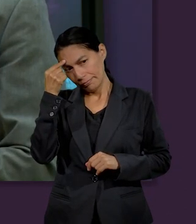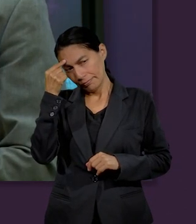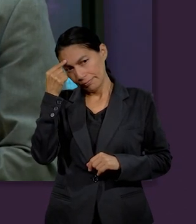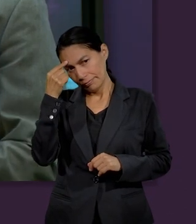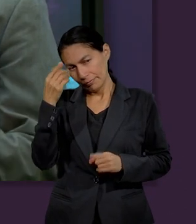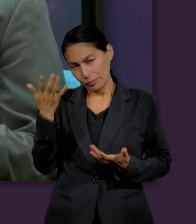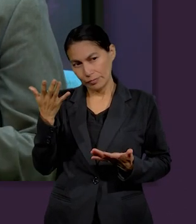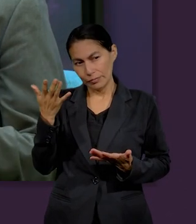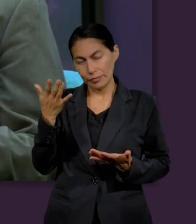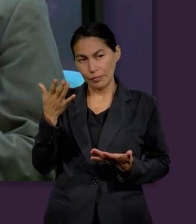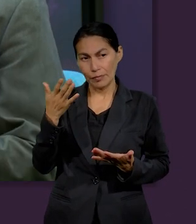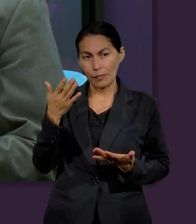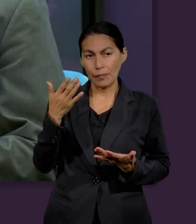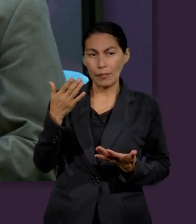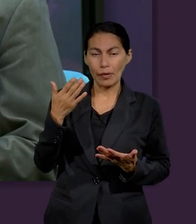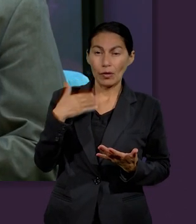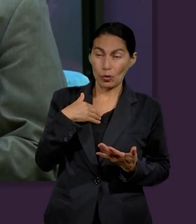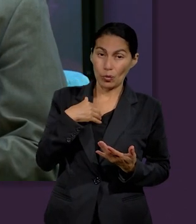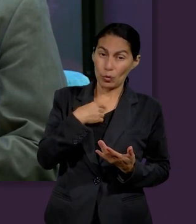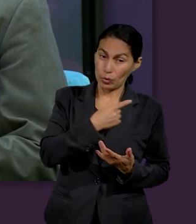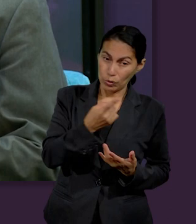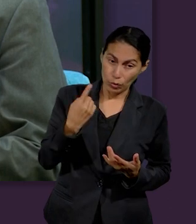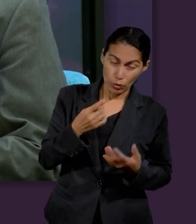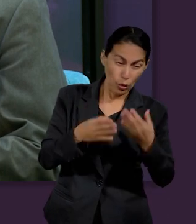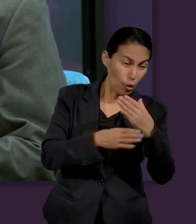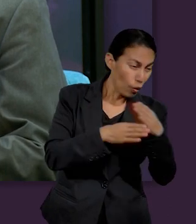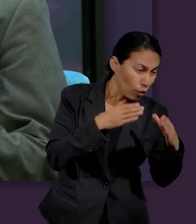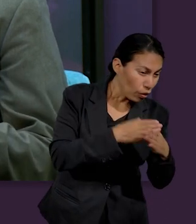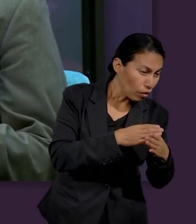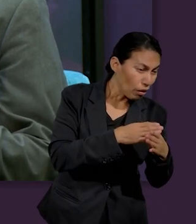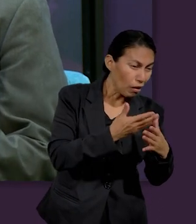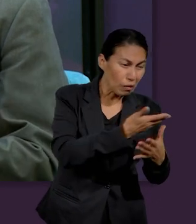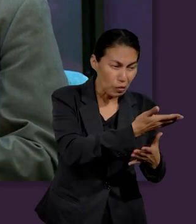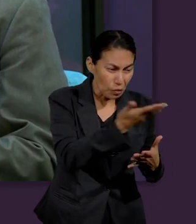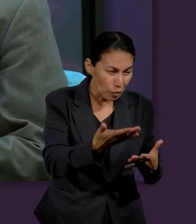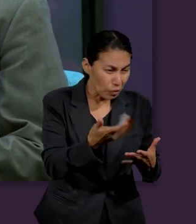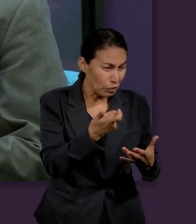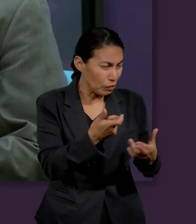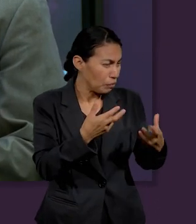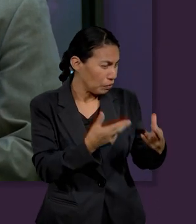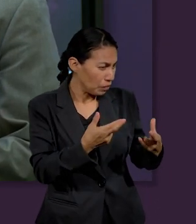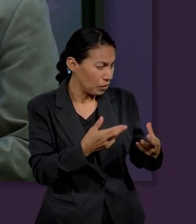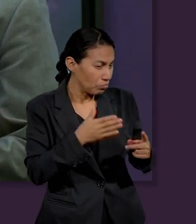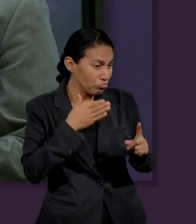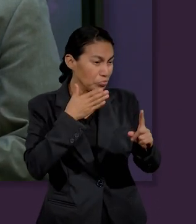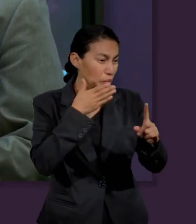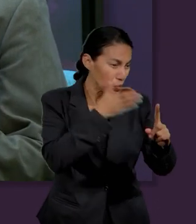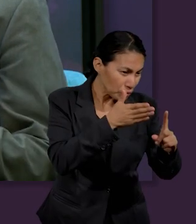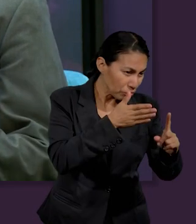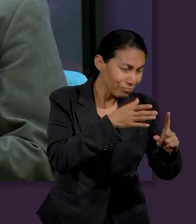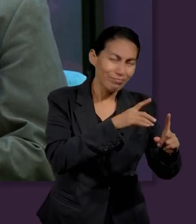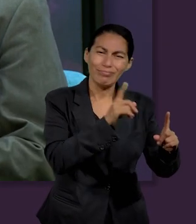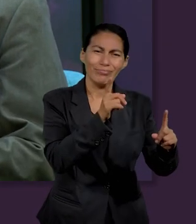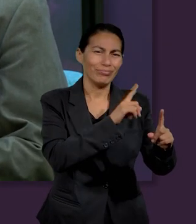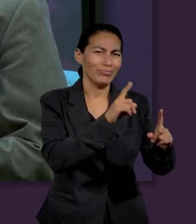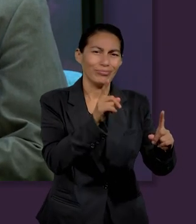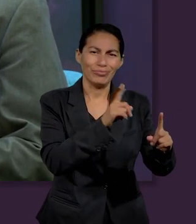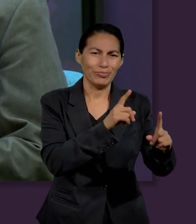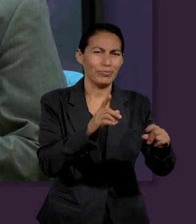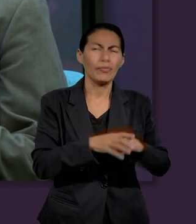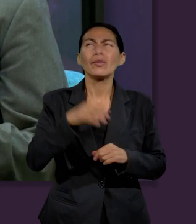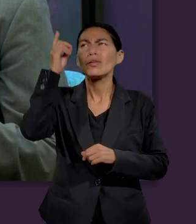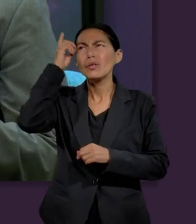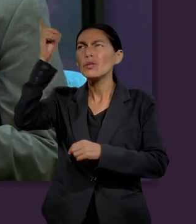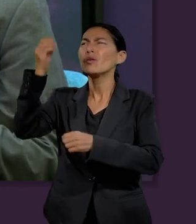que no enfoquemos nuestra mirada en las cosas terrenales y no desaprovechemos